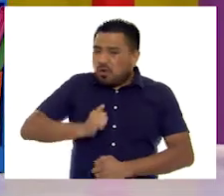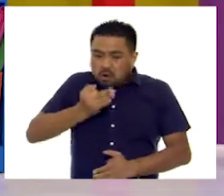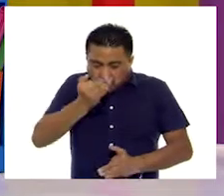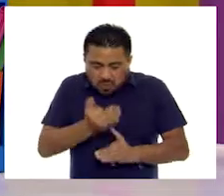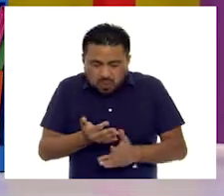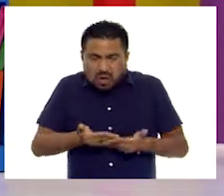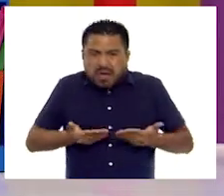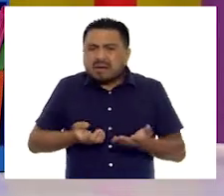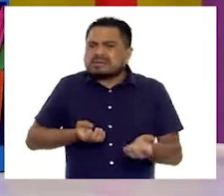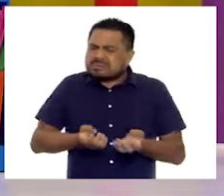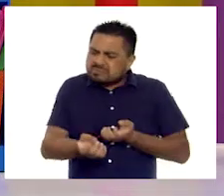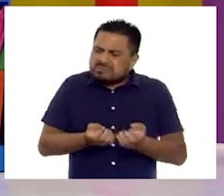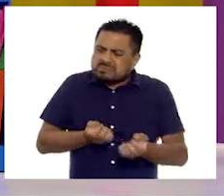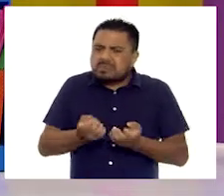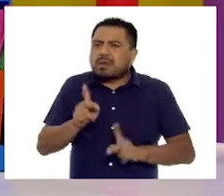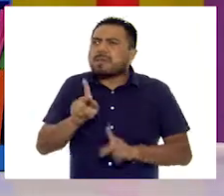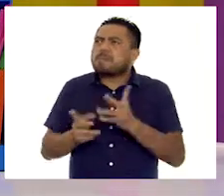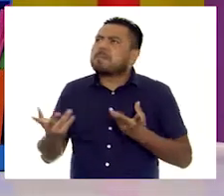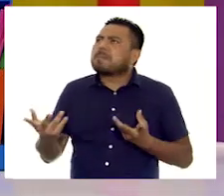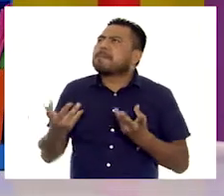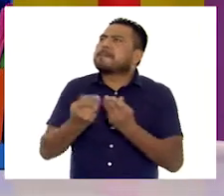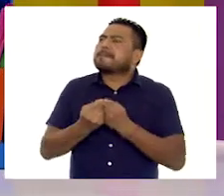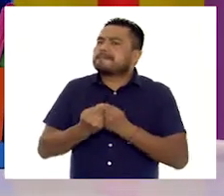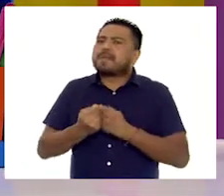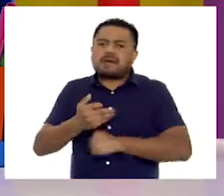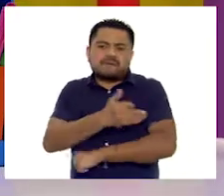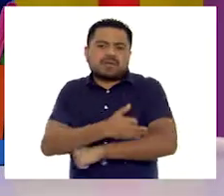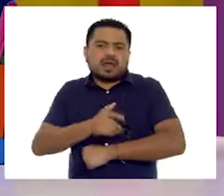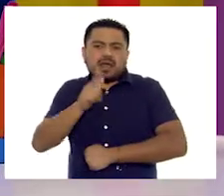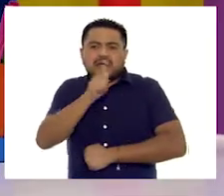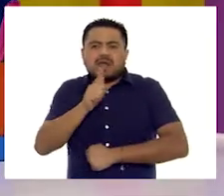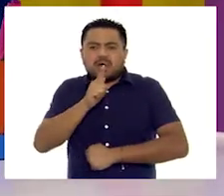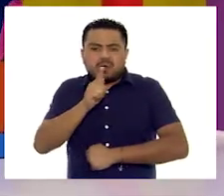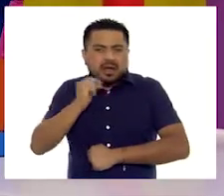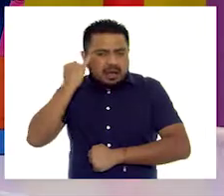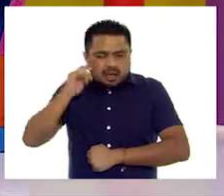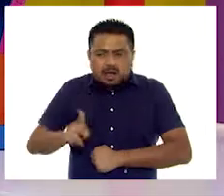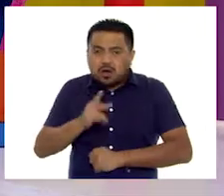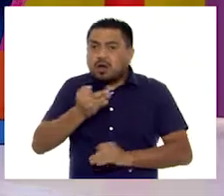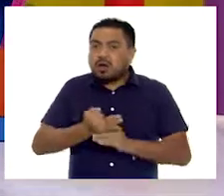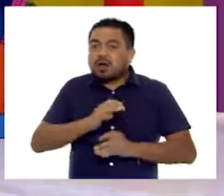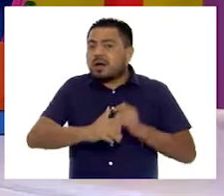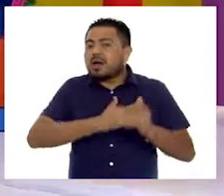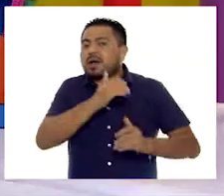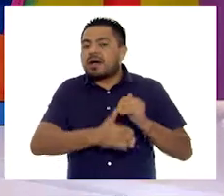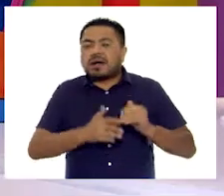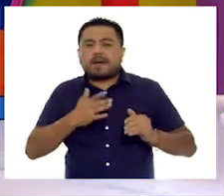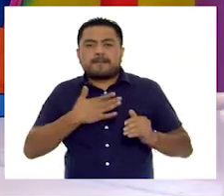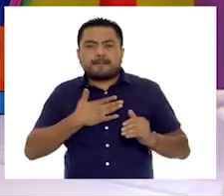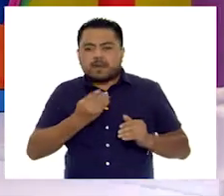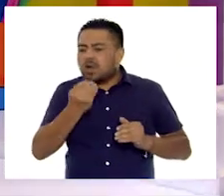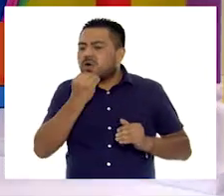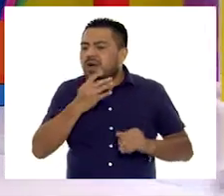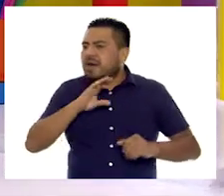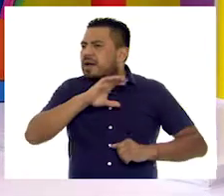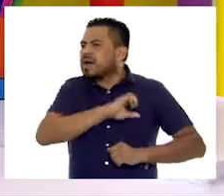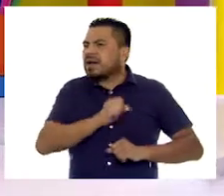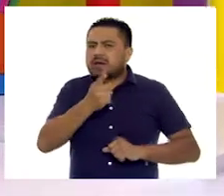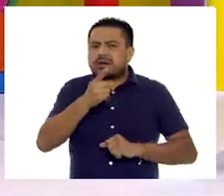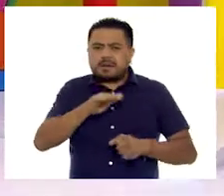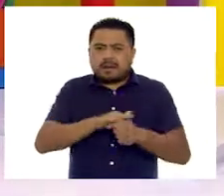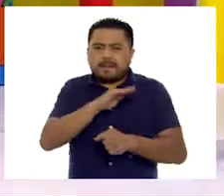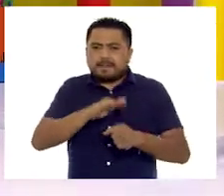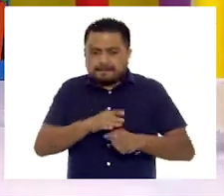este momento para practicarla y platica con tu familia en tu lengua materna. Por hoy hemos terminado con mi colación preferida en la